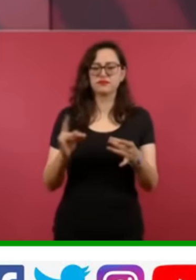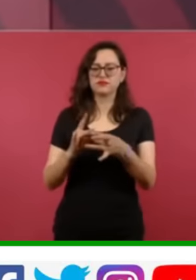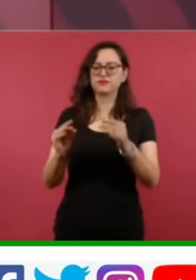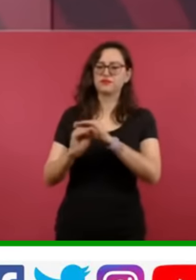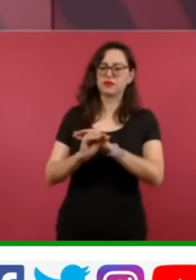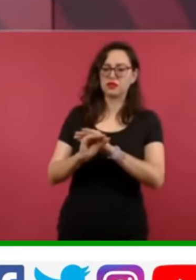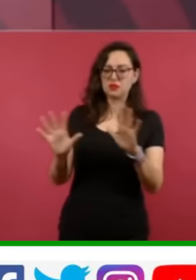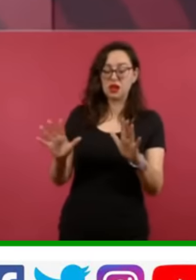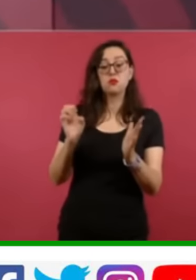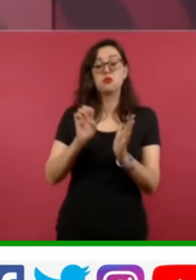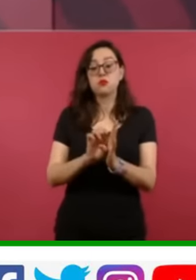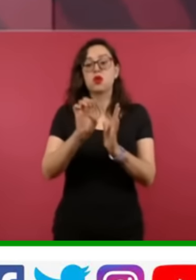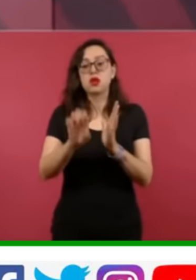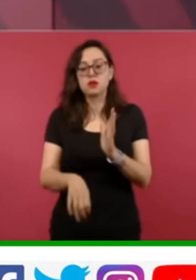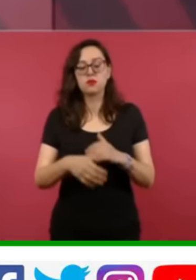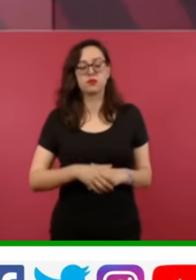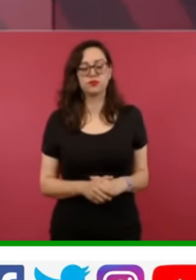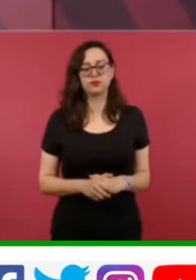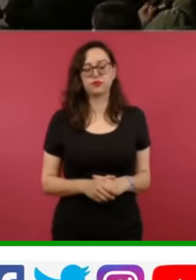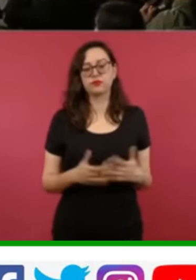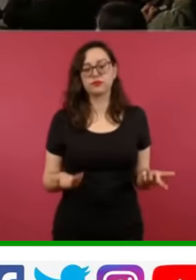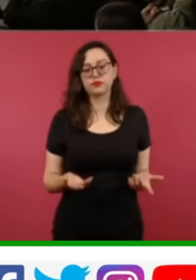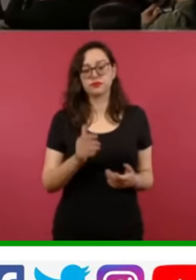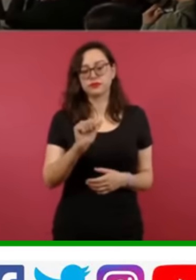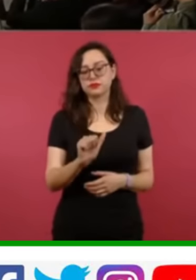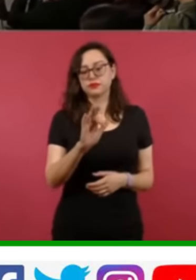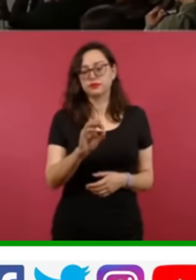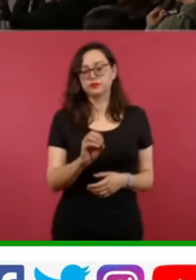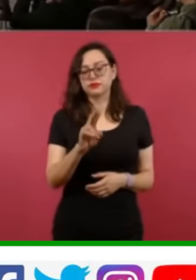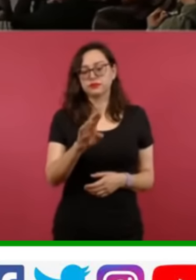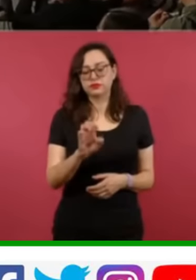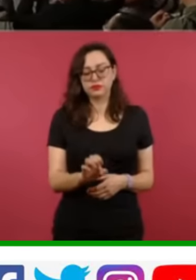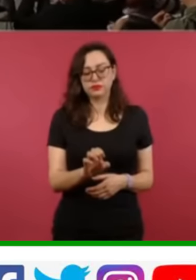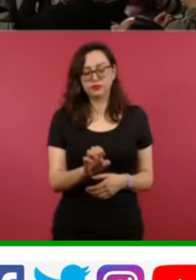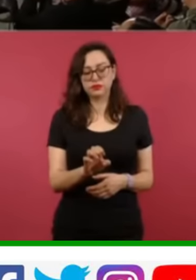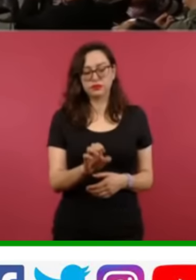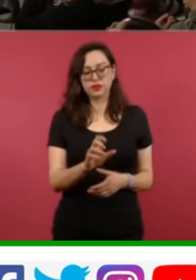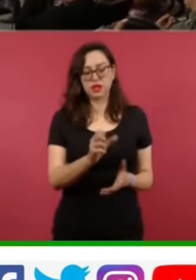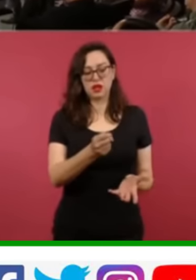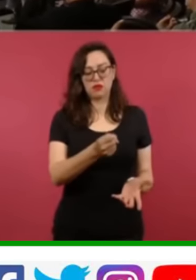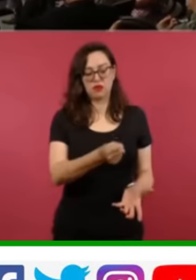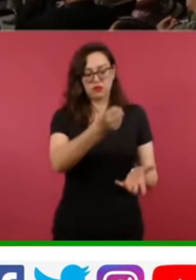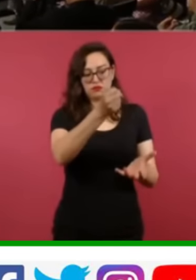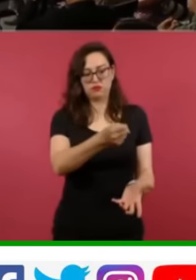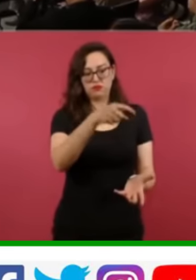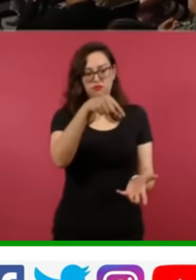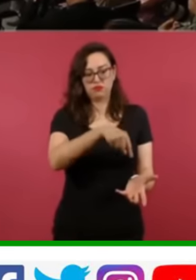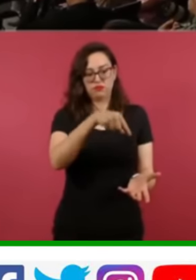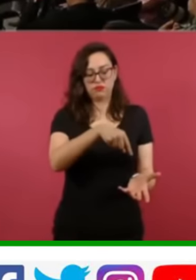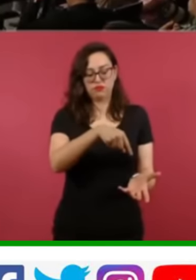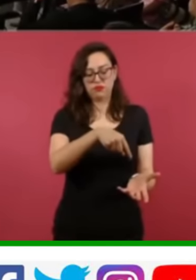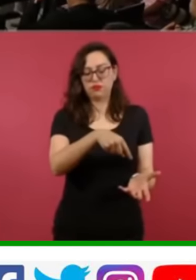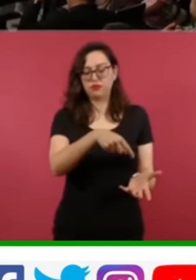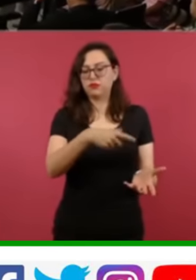derecho. porque si se usa la palabra, que es hasta complicada